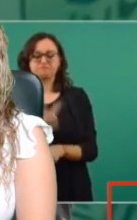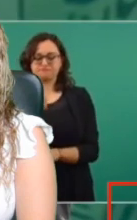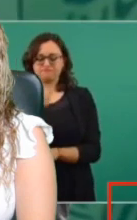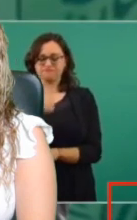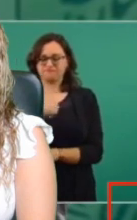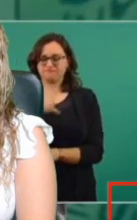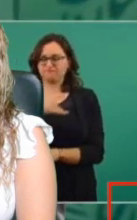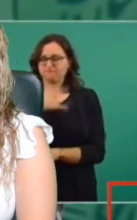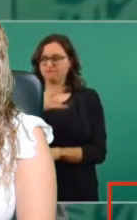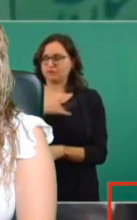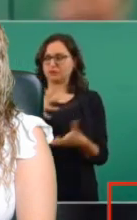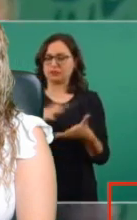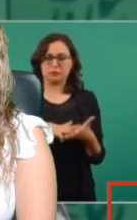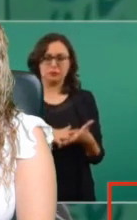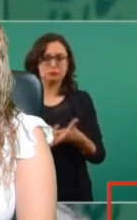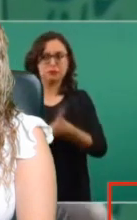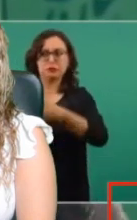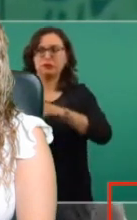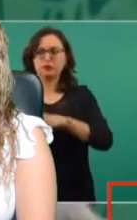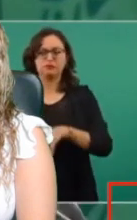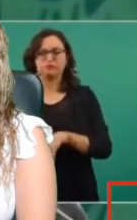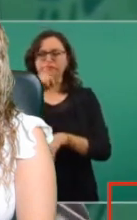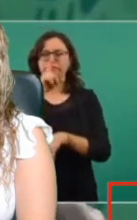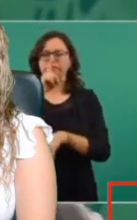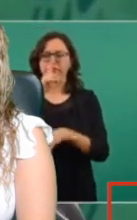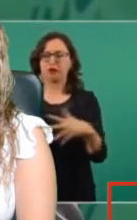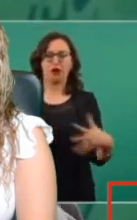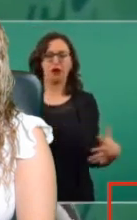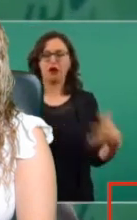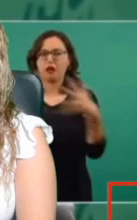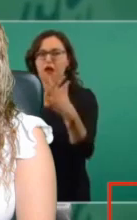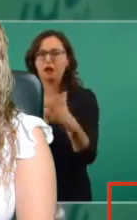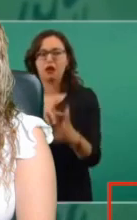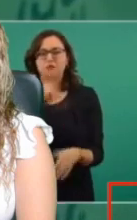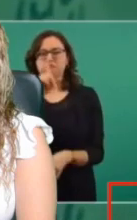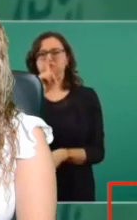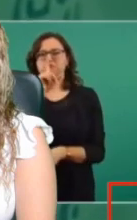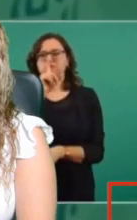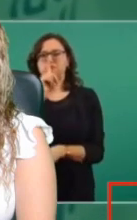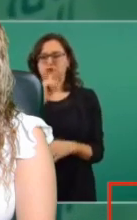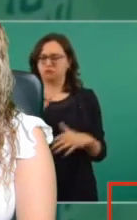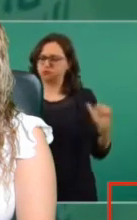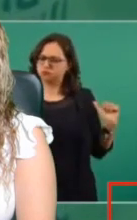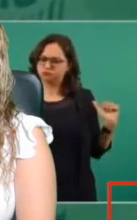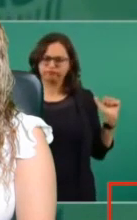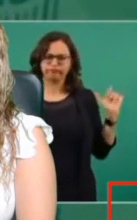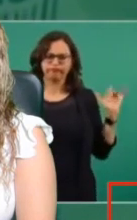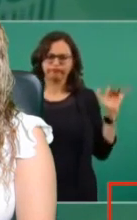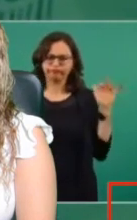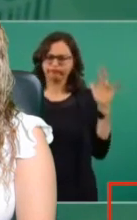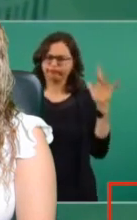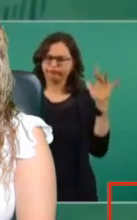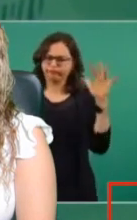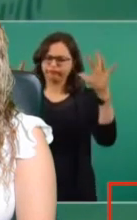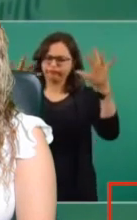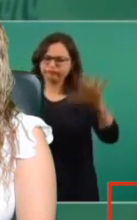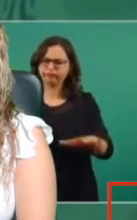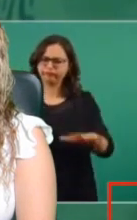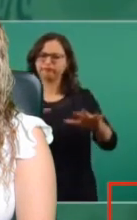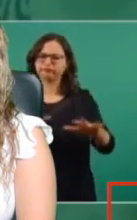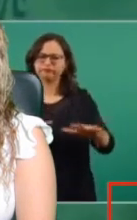decidimos concentrarnos para que todos